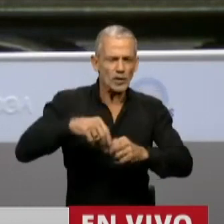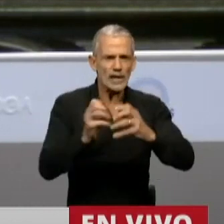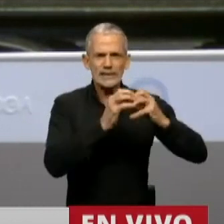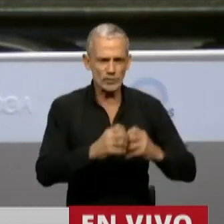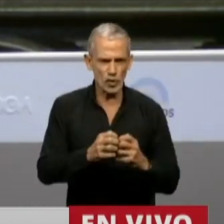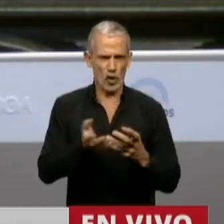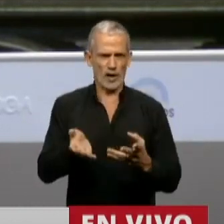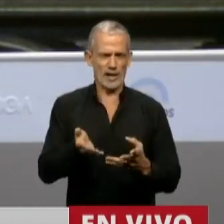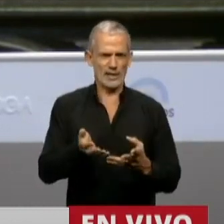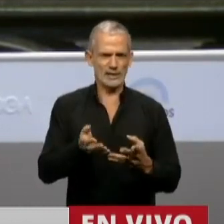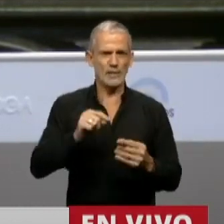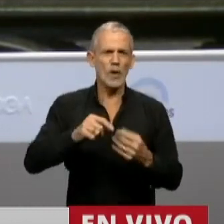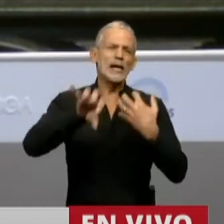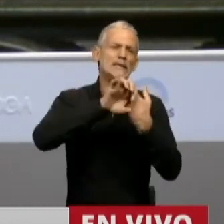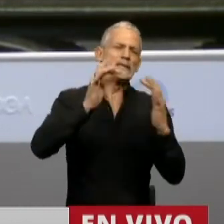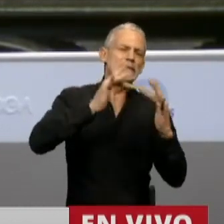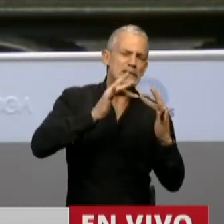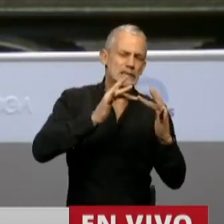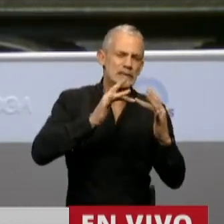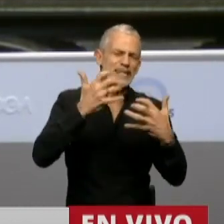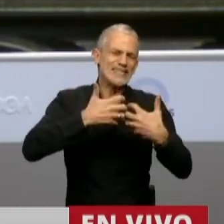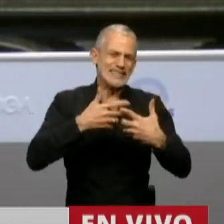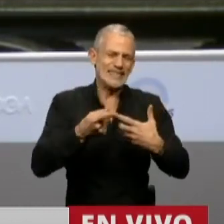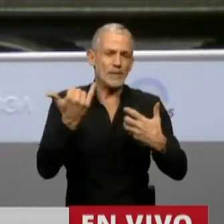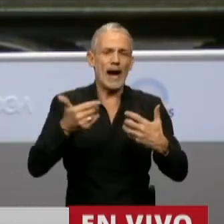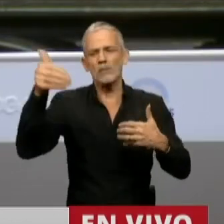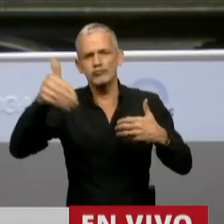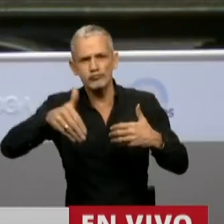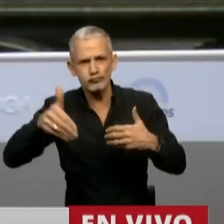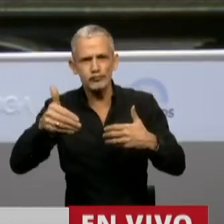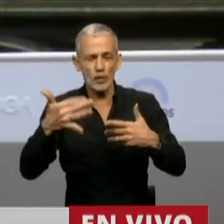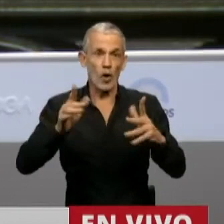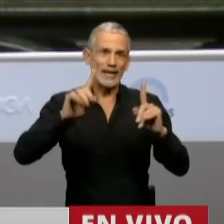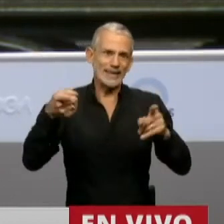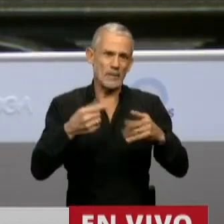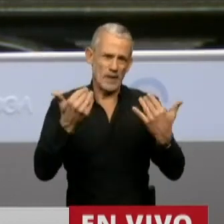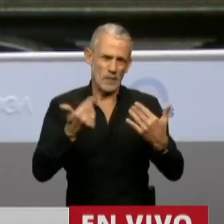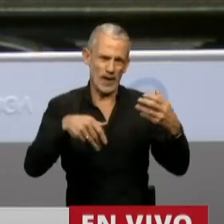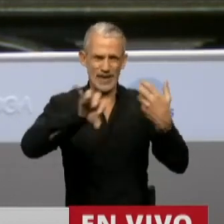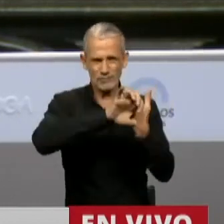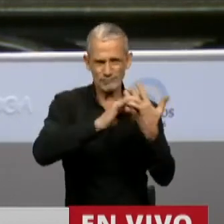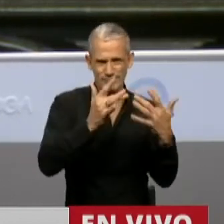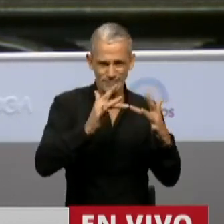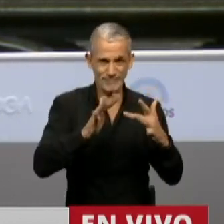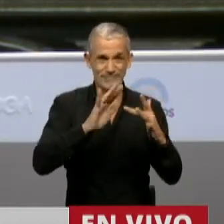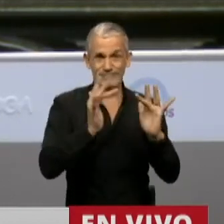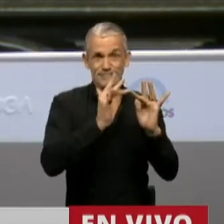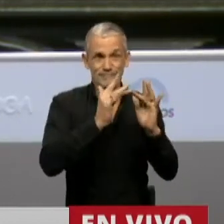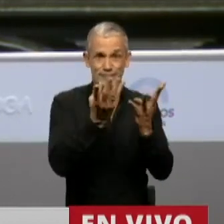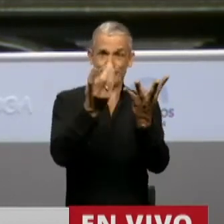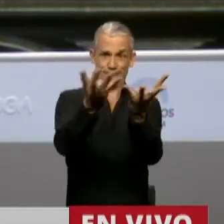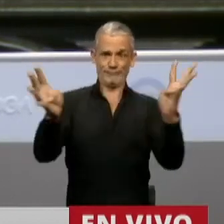sesiones por este sistema que tiene presencialidad y que a su vez incluye un recinto virtual